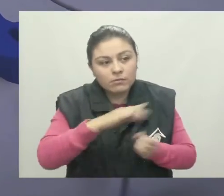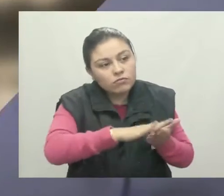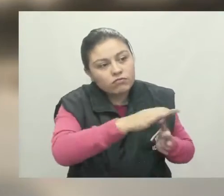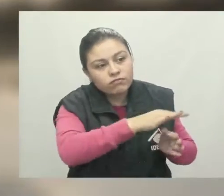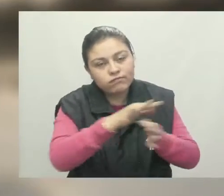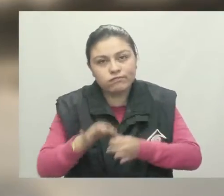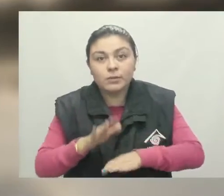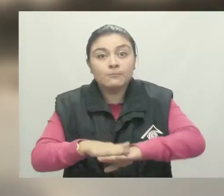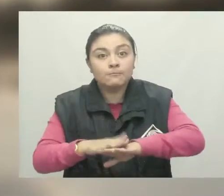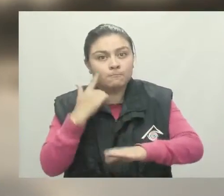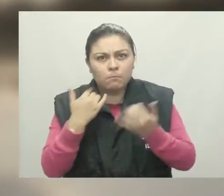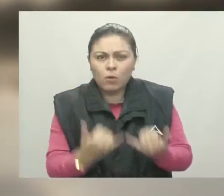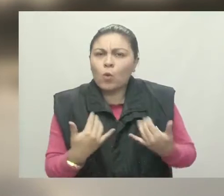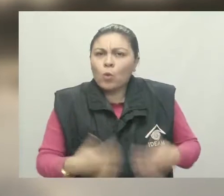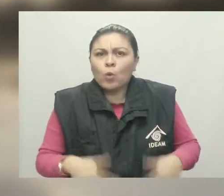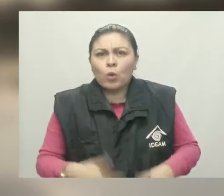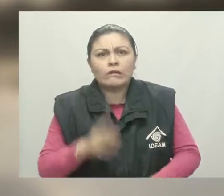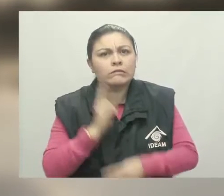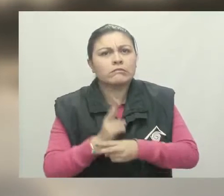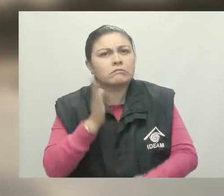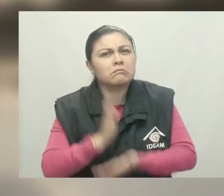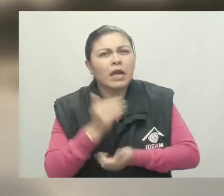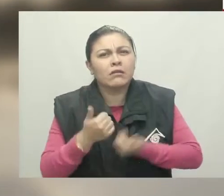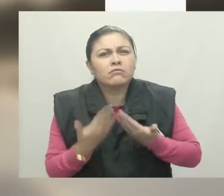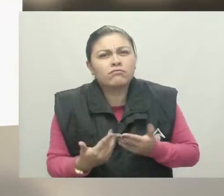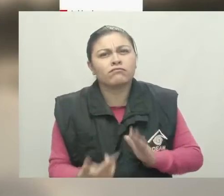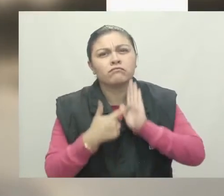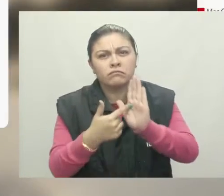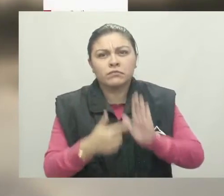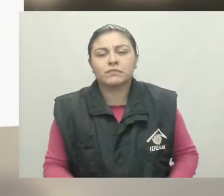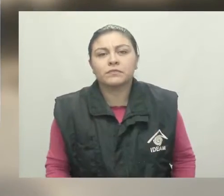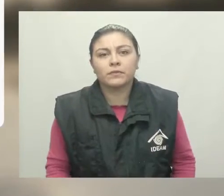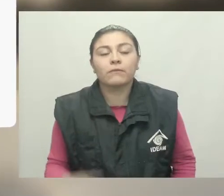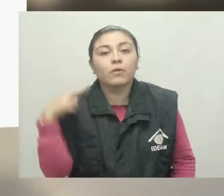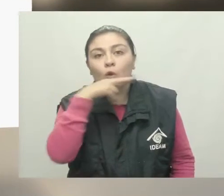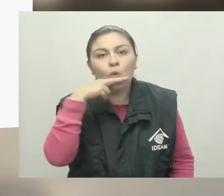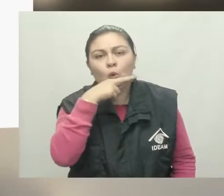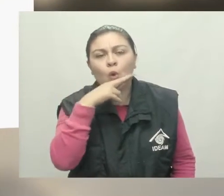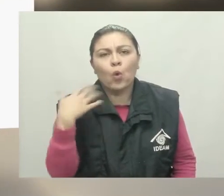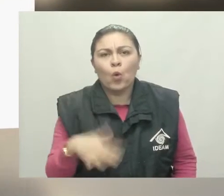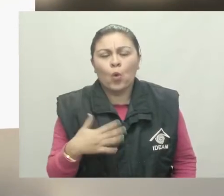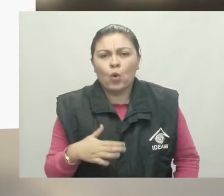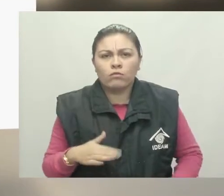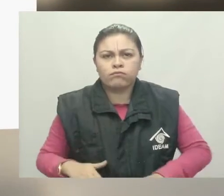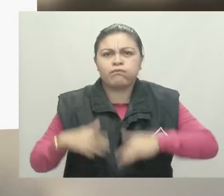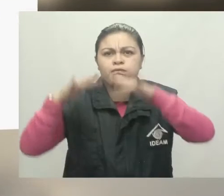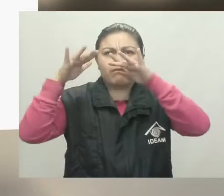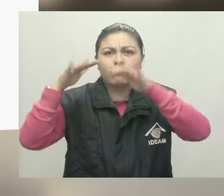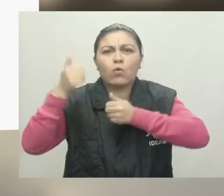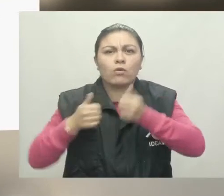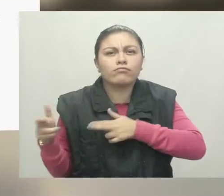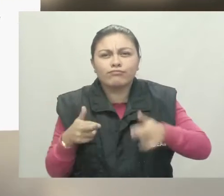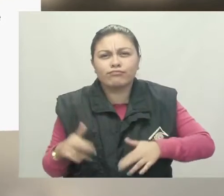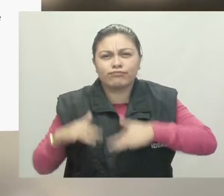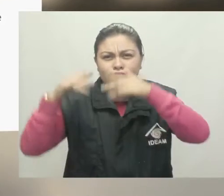Ahora, mucha atención a las principales alertas para hoy a nivel nacional Alerta roja por posibles crecientes en el río Mira y